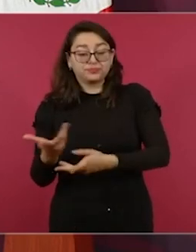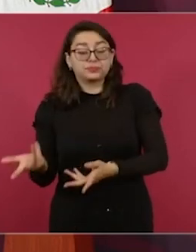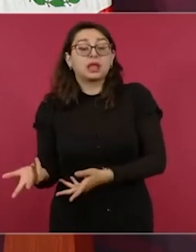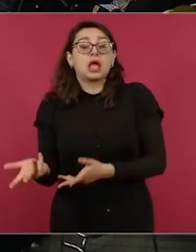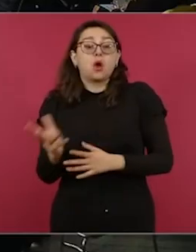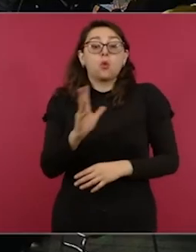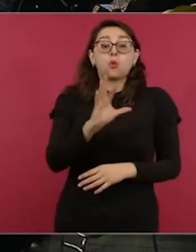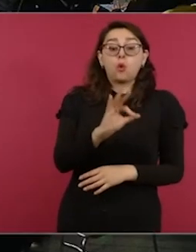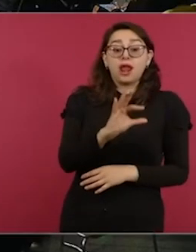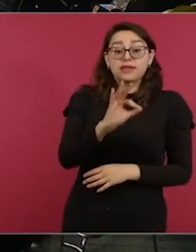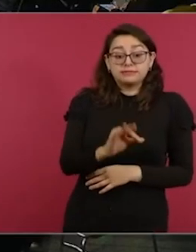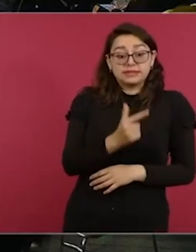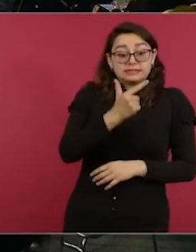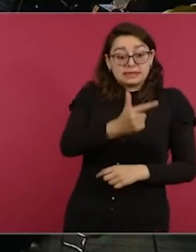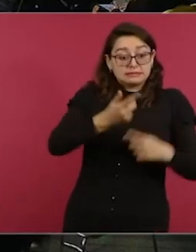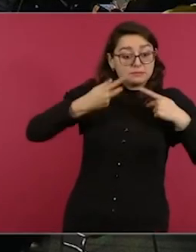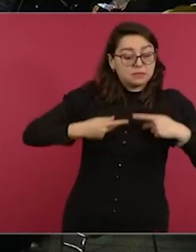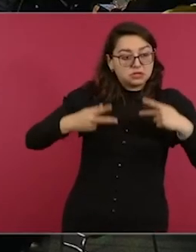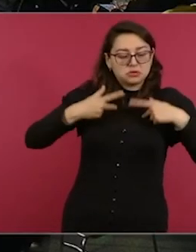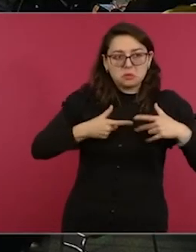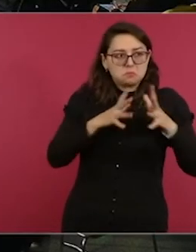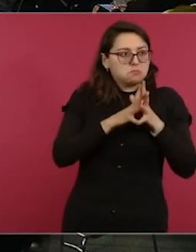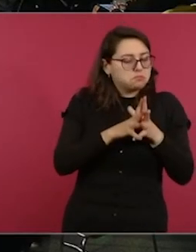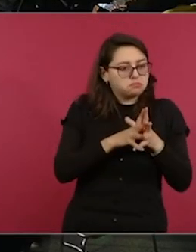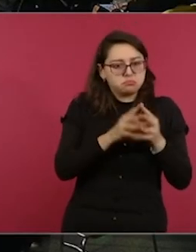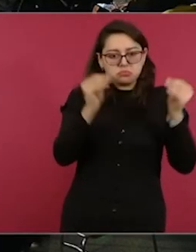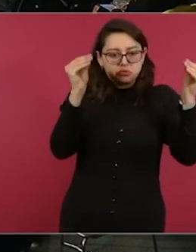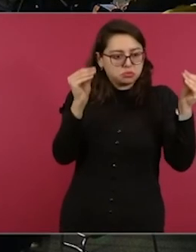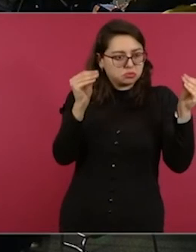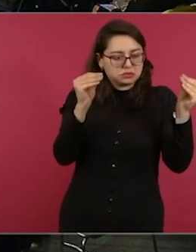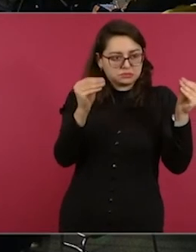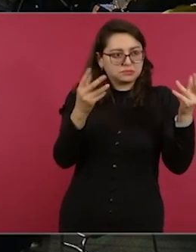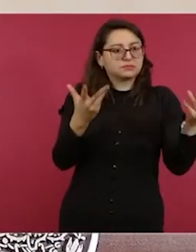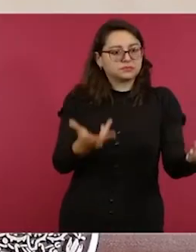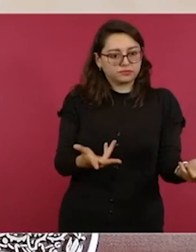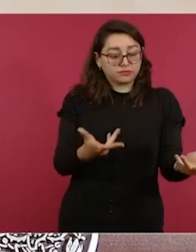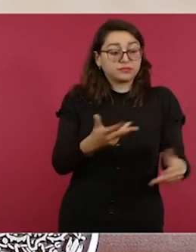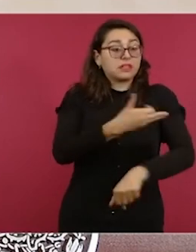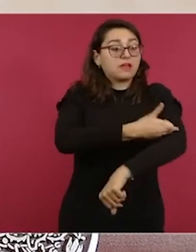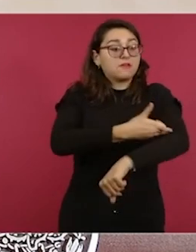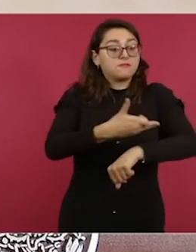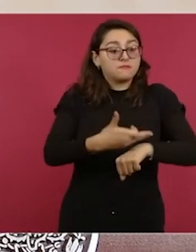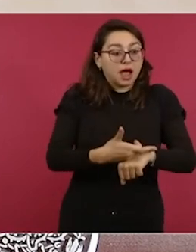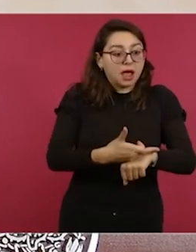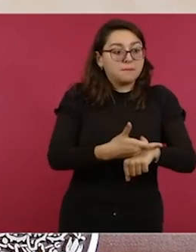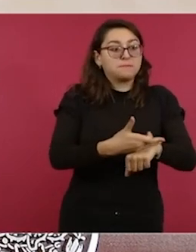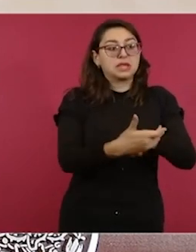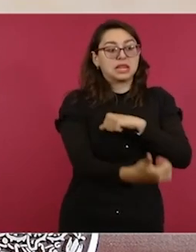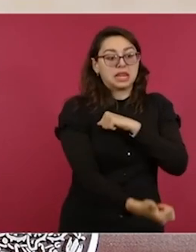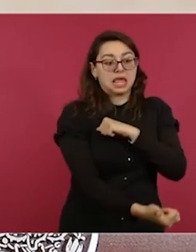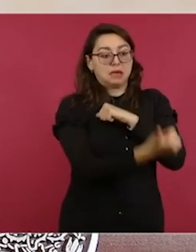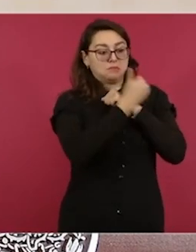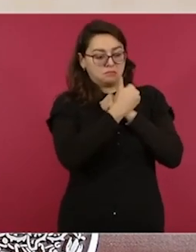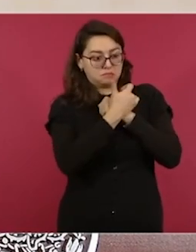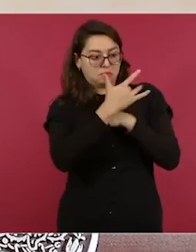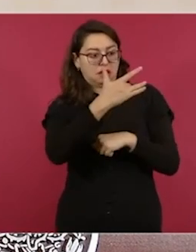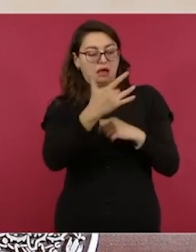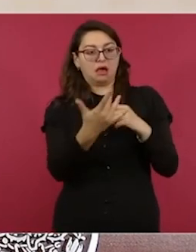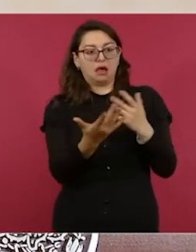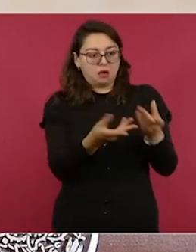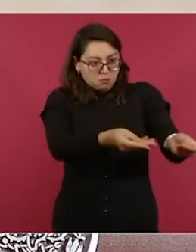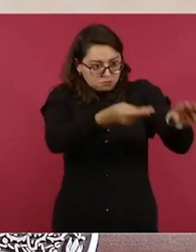no localizadas que han entregado su prueba de genética, señor presidente.